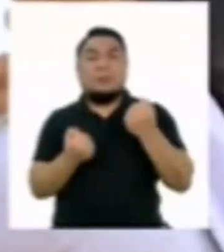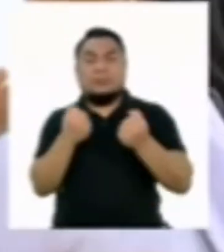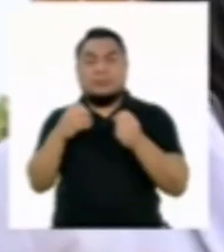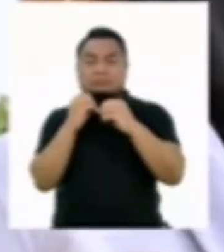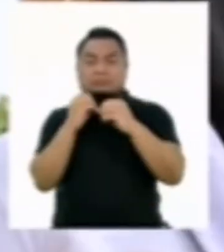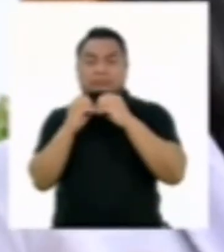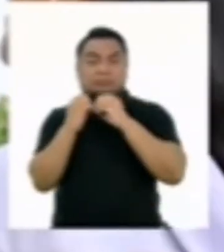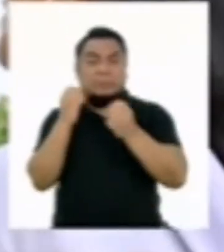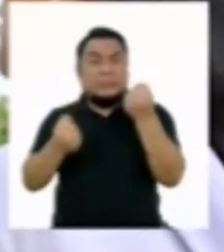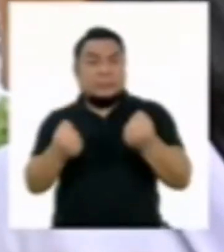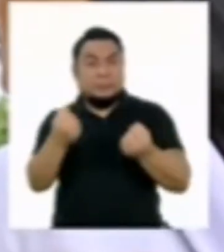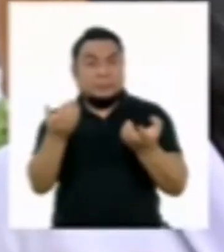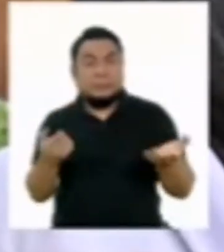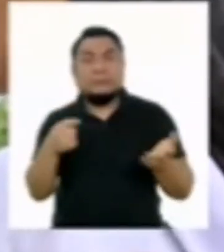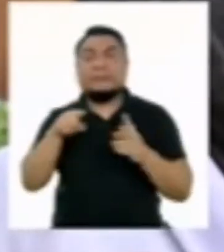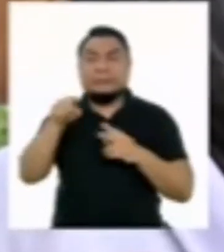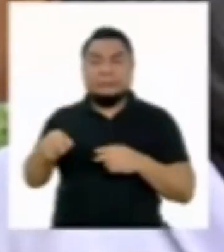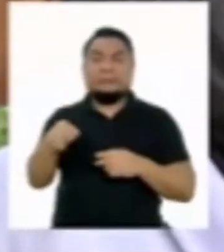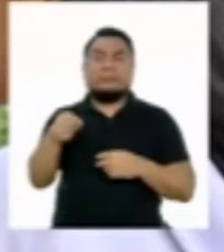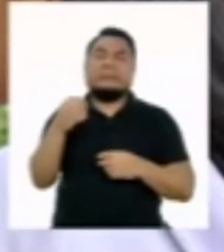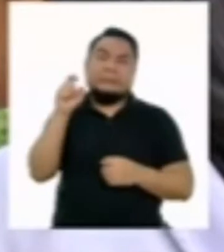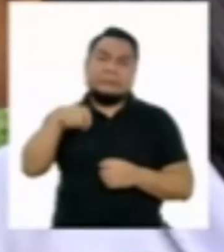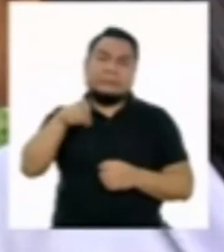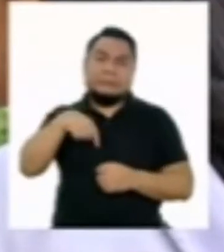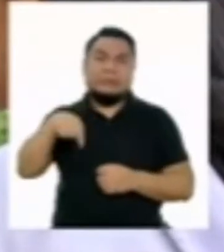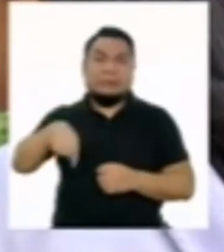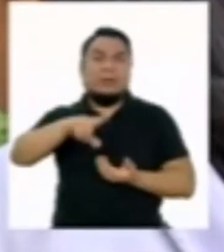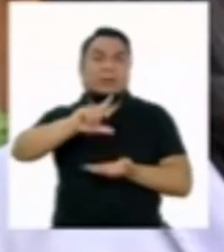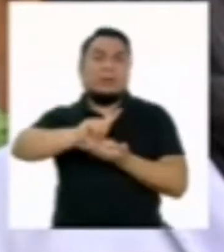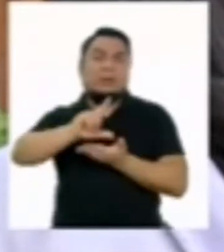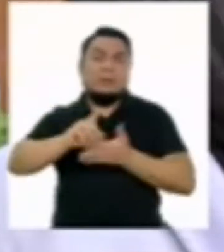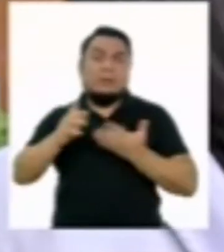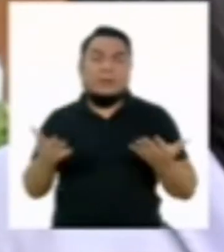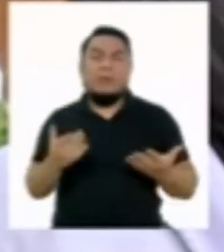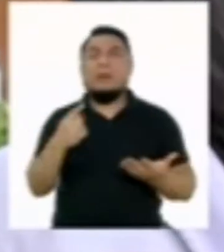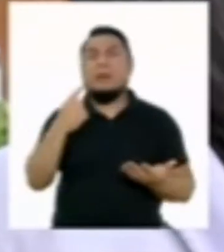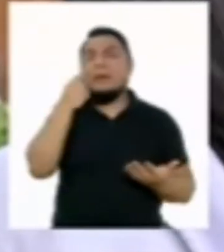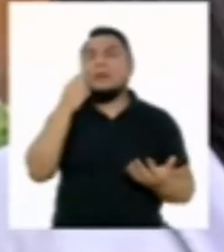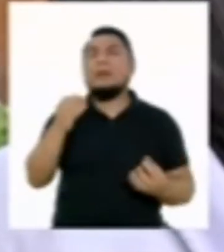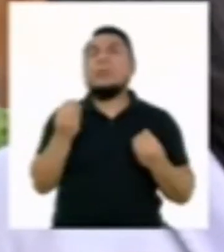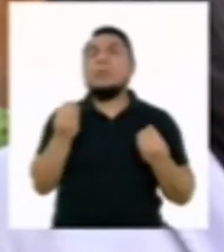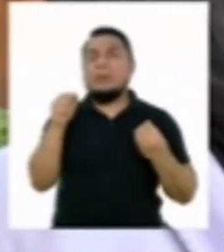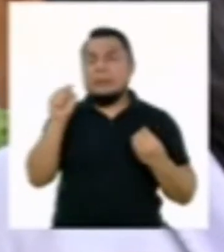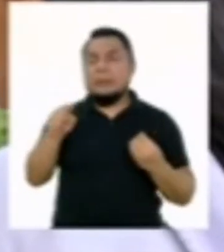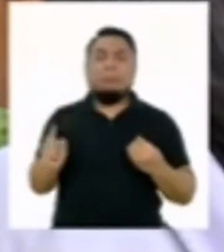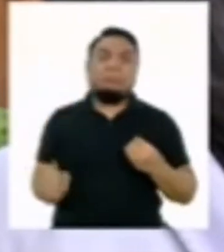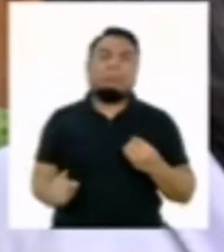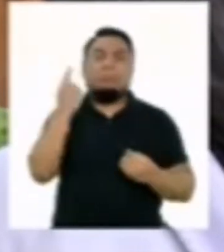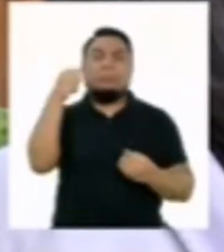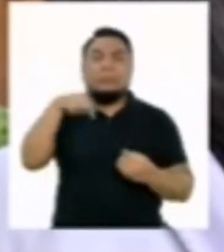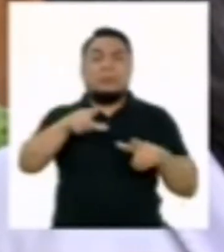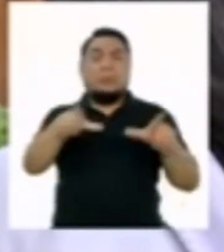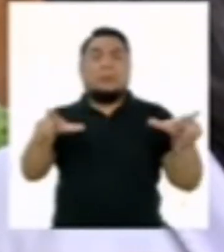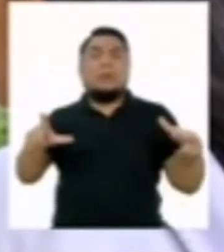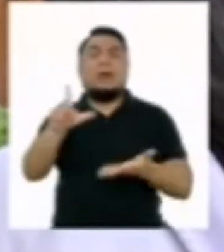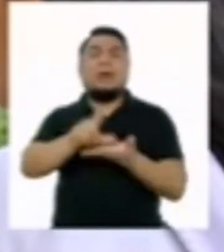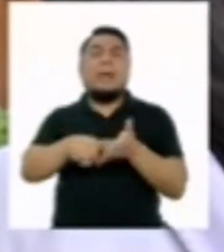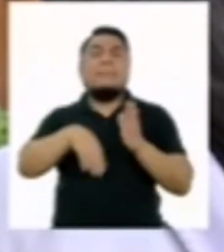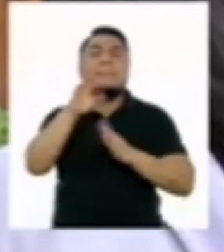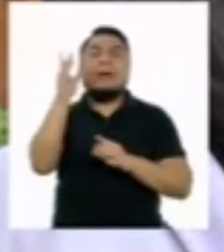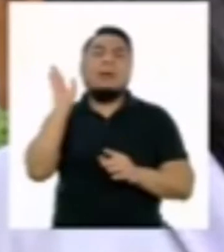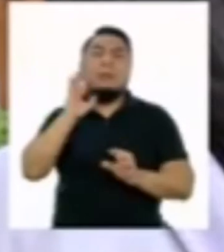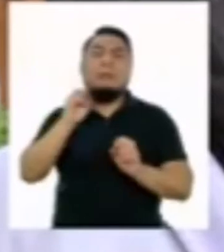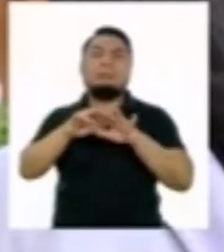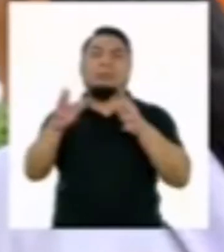automotor. Ese tipo de iniciativas son necesarias en una ciudad como Lima, conocida porque es una de las principales ciudades con mayor